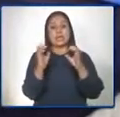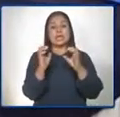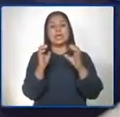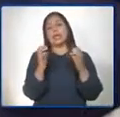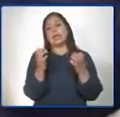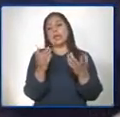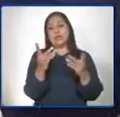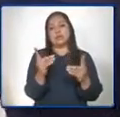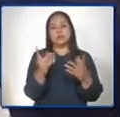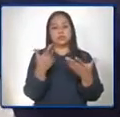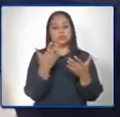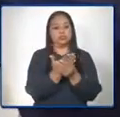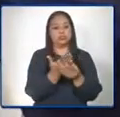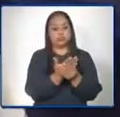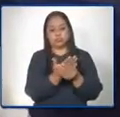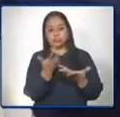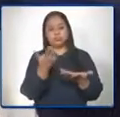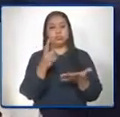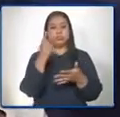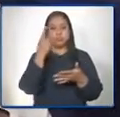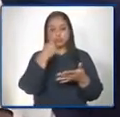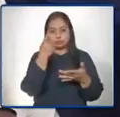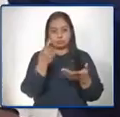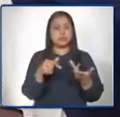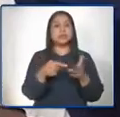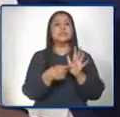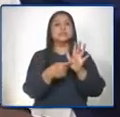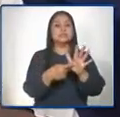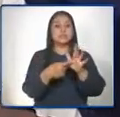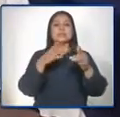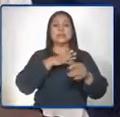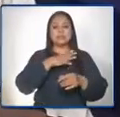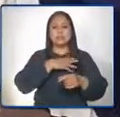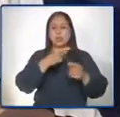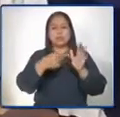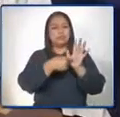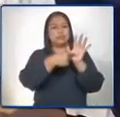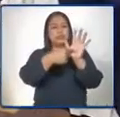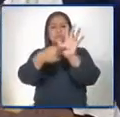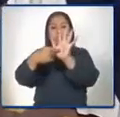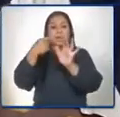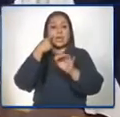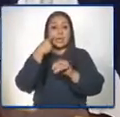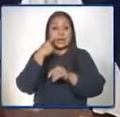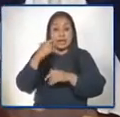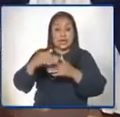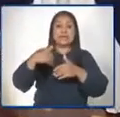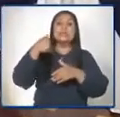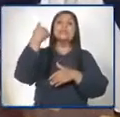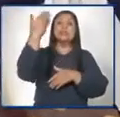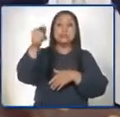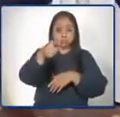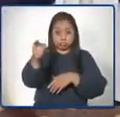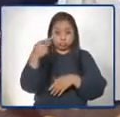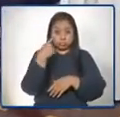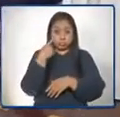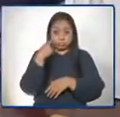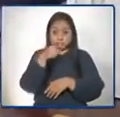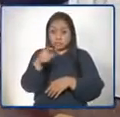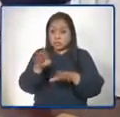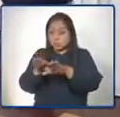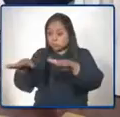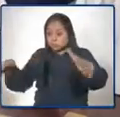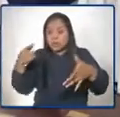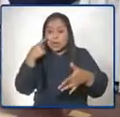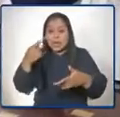los señores periodistas, hay una exposición de todos los materiales en la entrada, donde ustedes pueden observar toda la